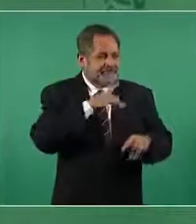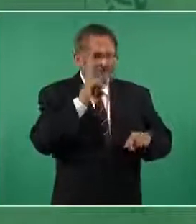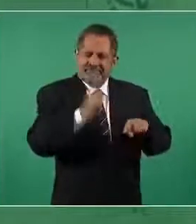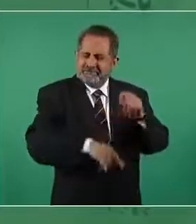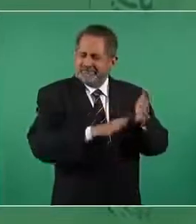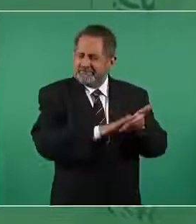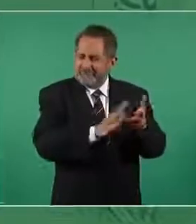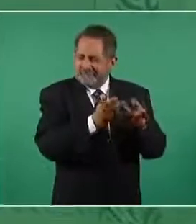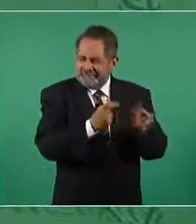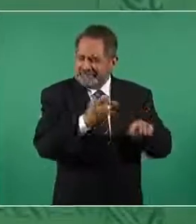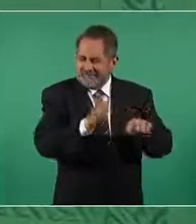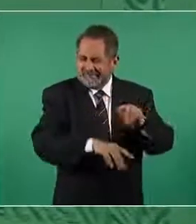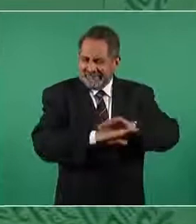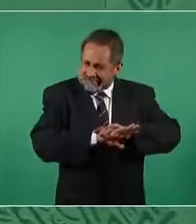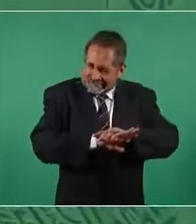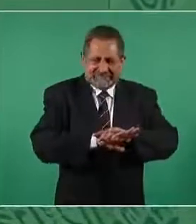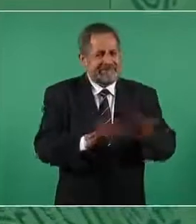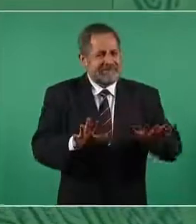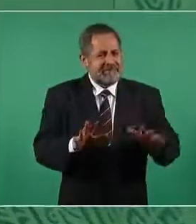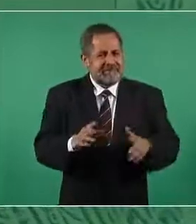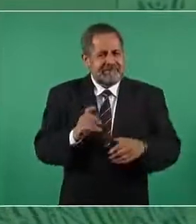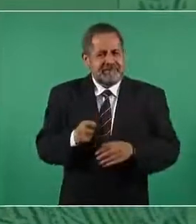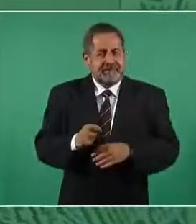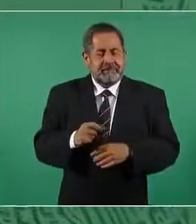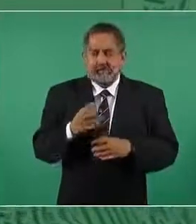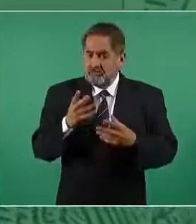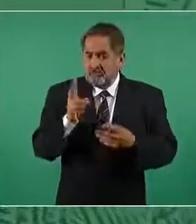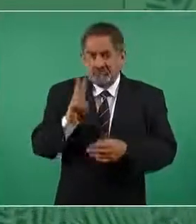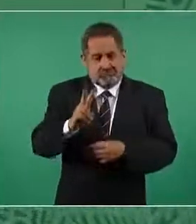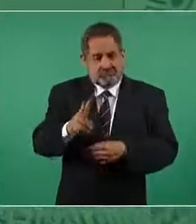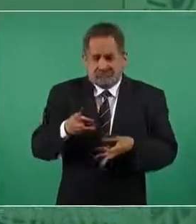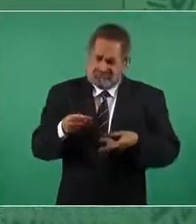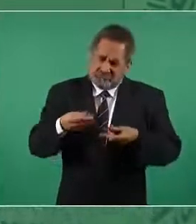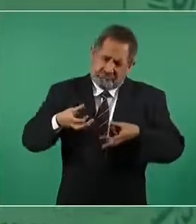porque es mucho el dinero